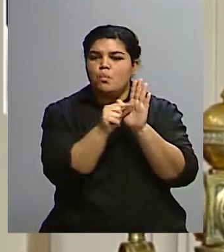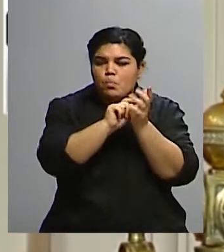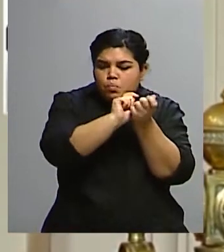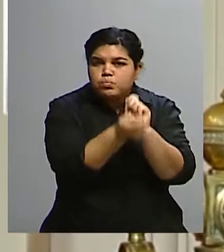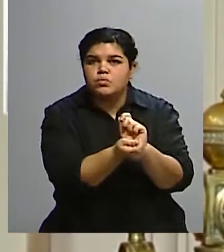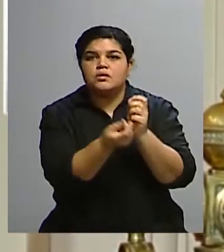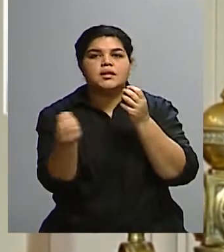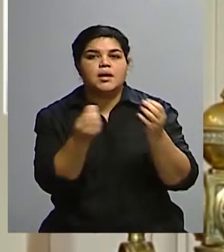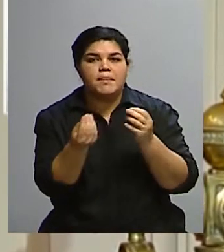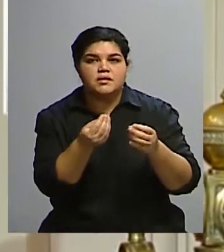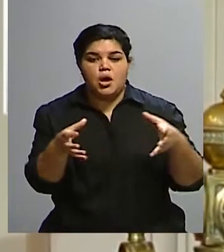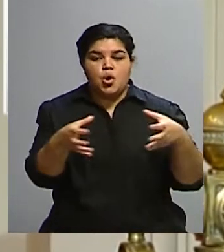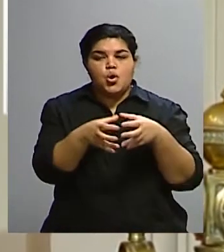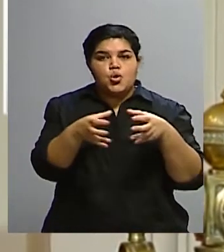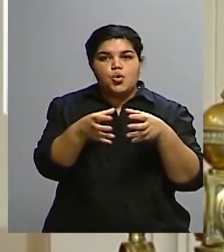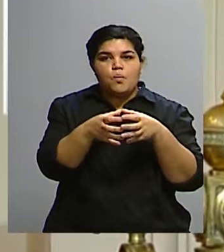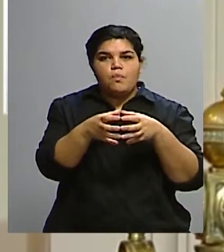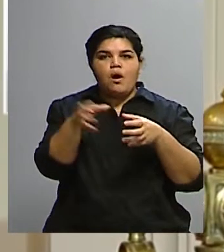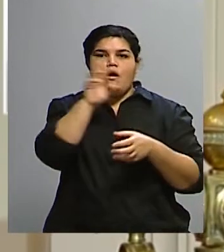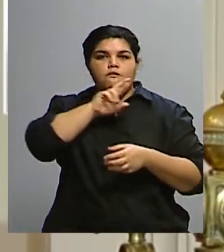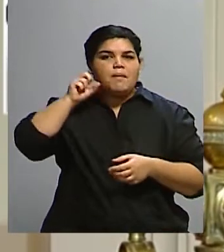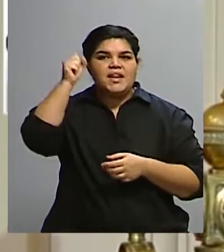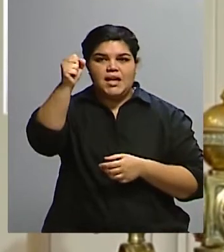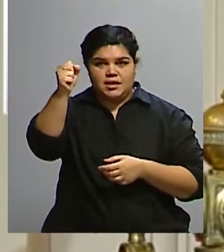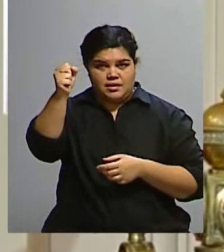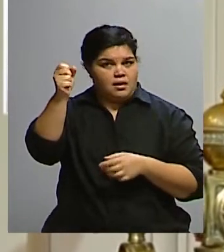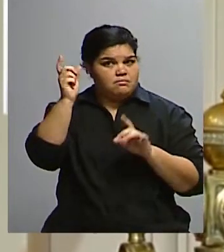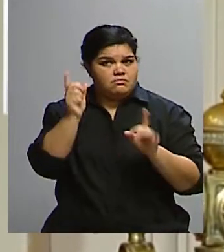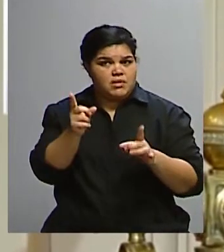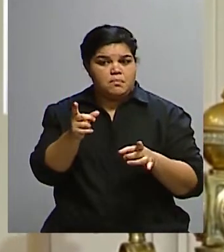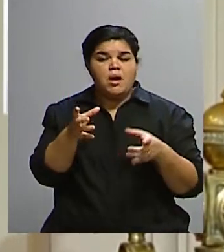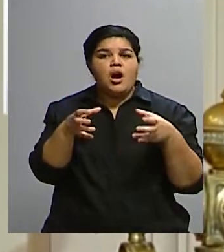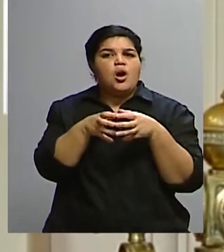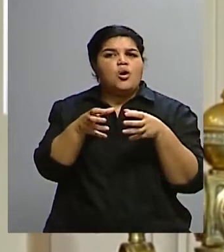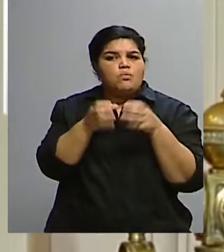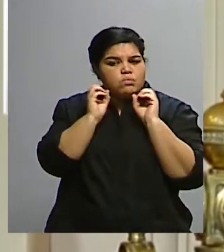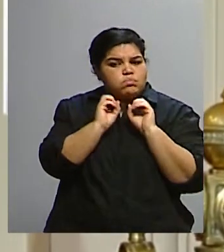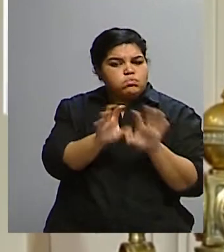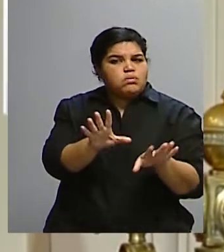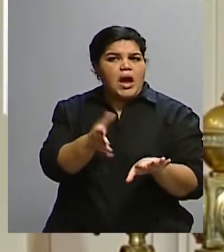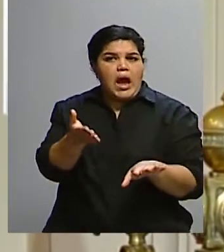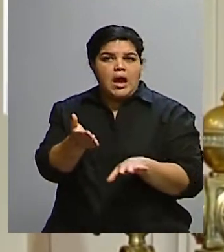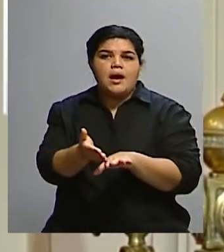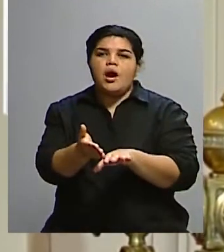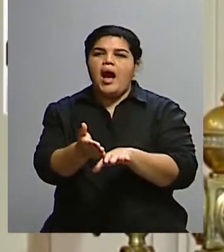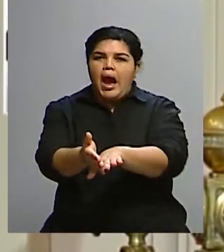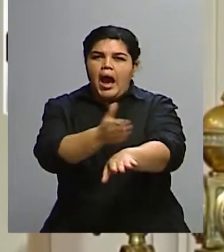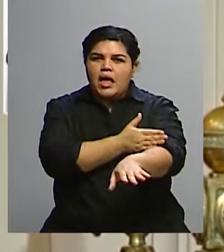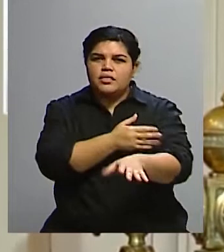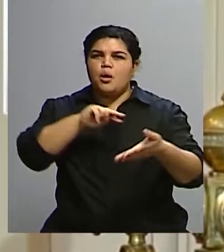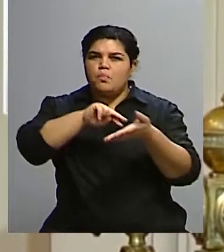también del movimiento feminista que comenzó justamente en Chile, por ejemplo, antes del estallido social tuvimos una